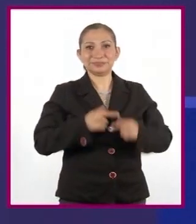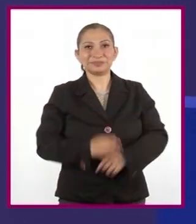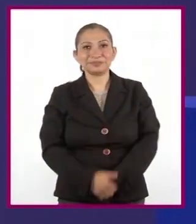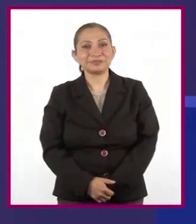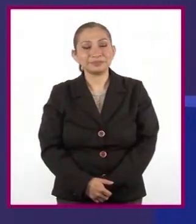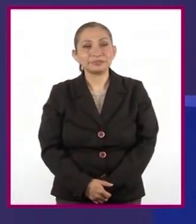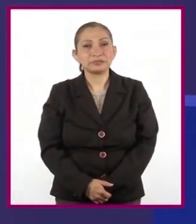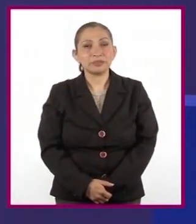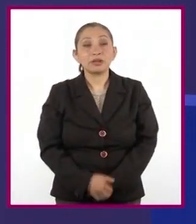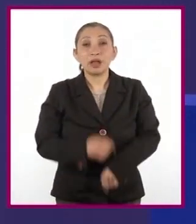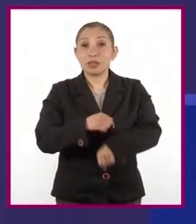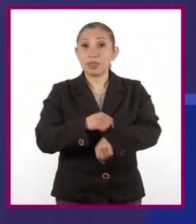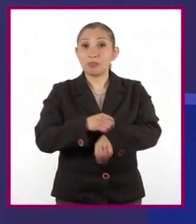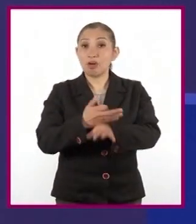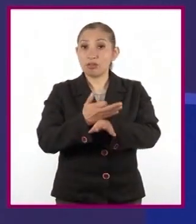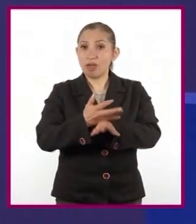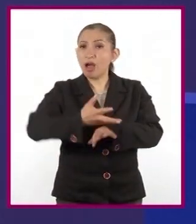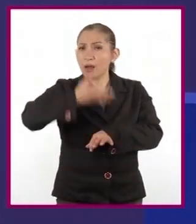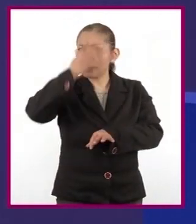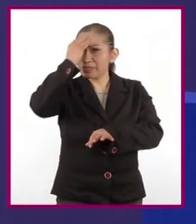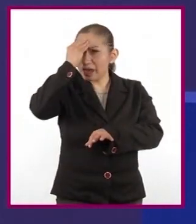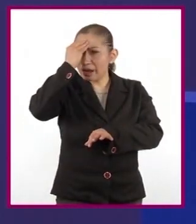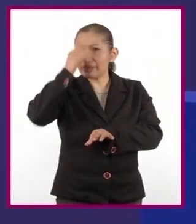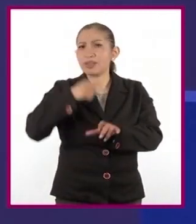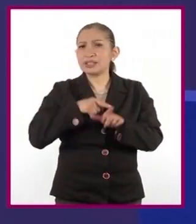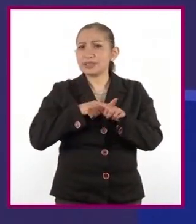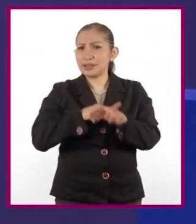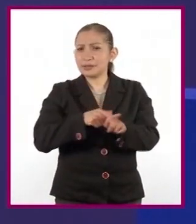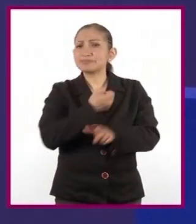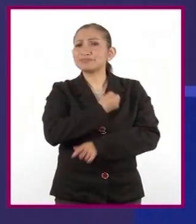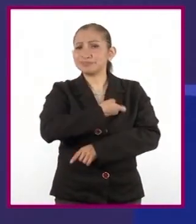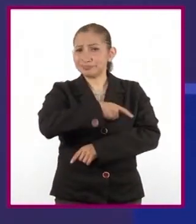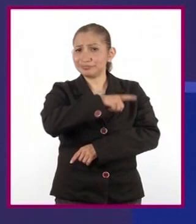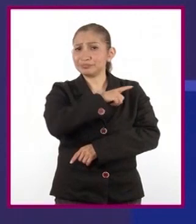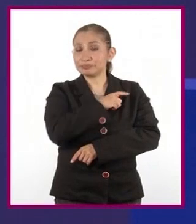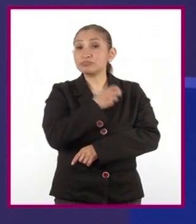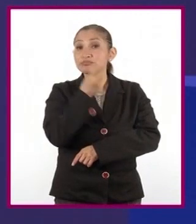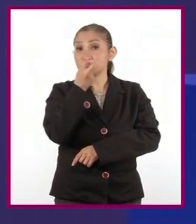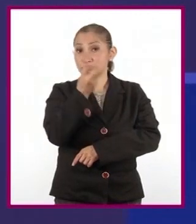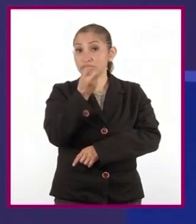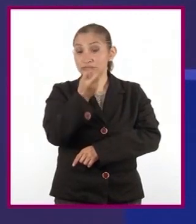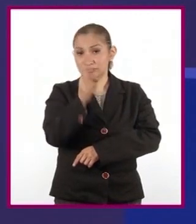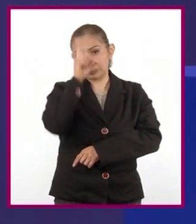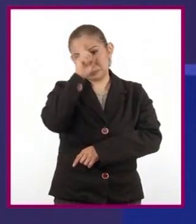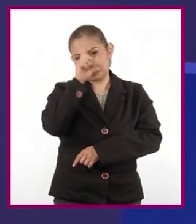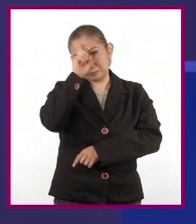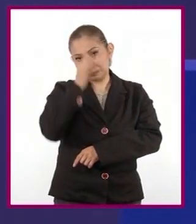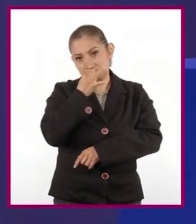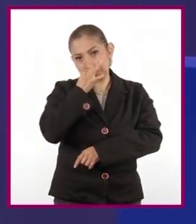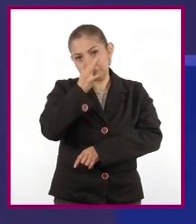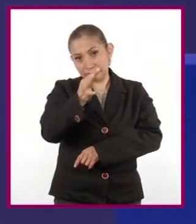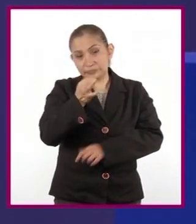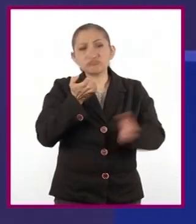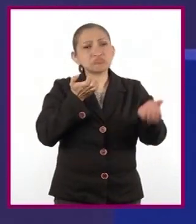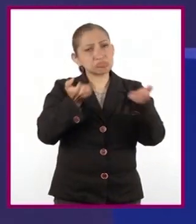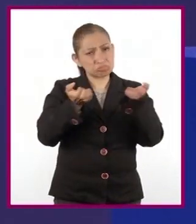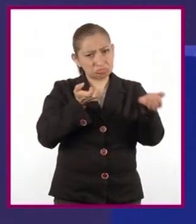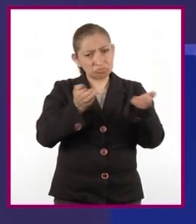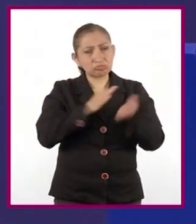distancia. Es tiempo de aprender y de mantenernos saludables. Por ello, es muy recomendable hacer algo de